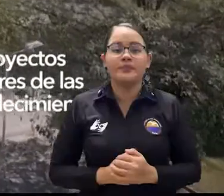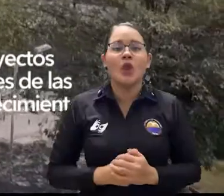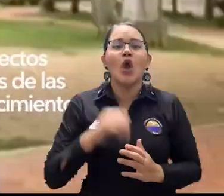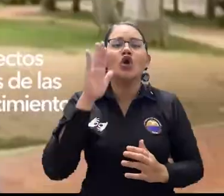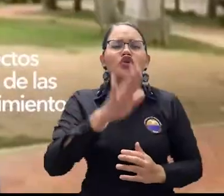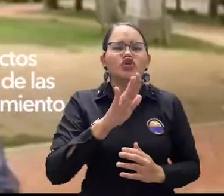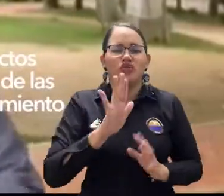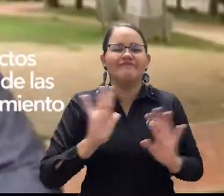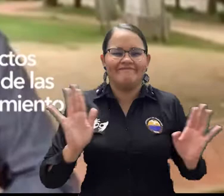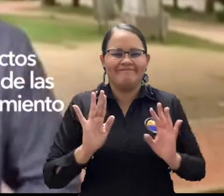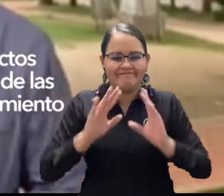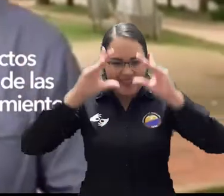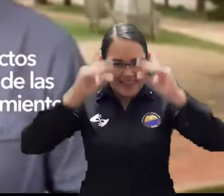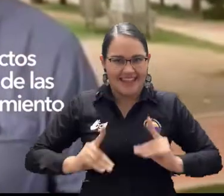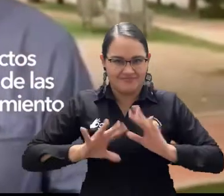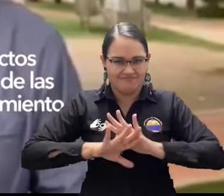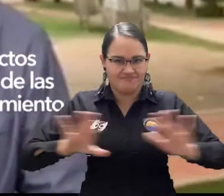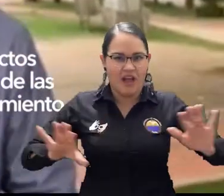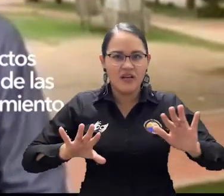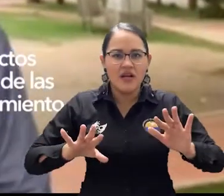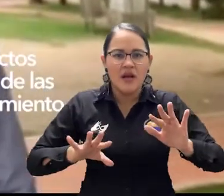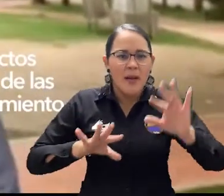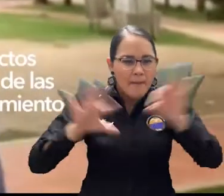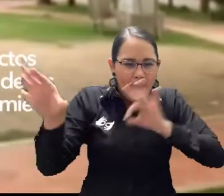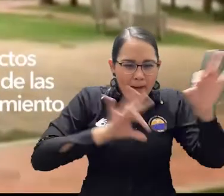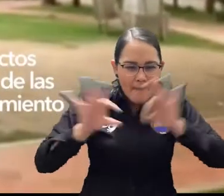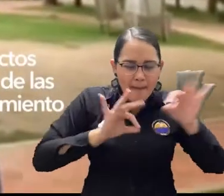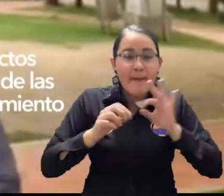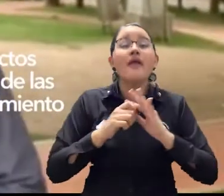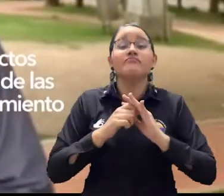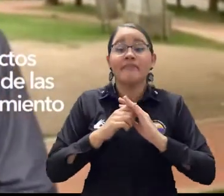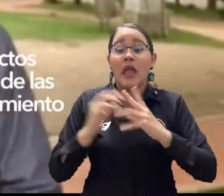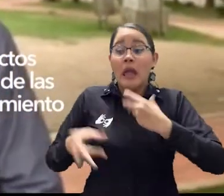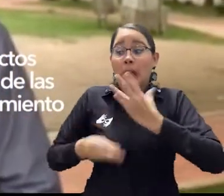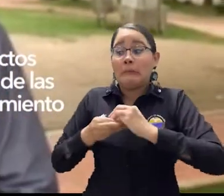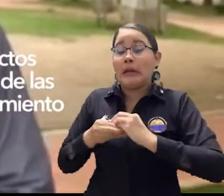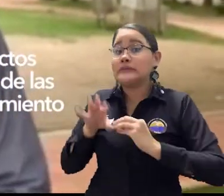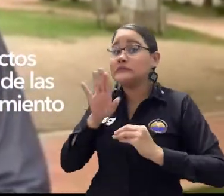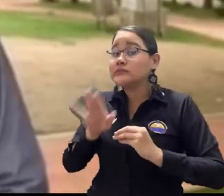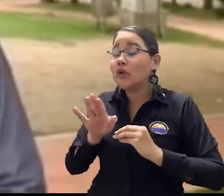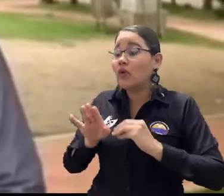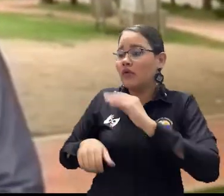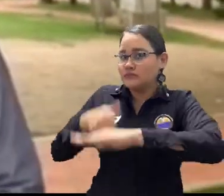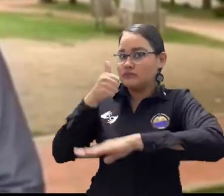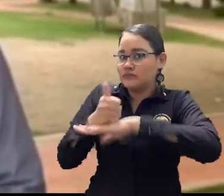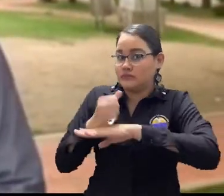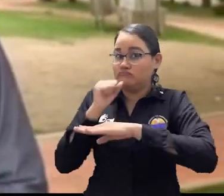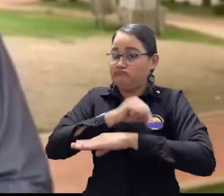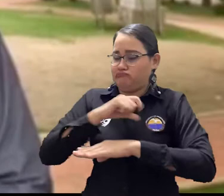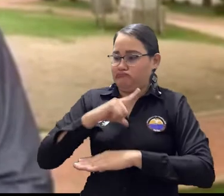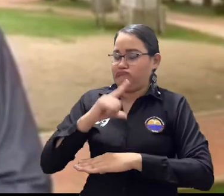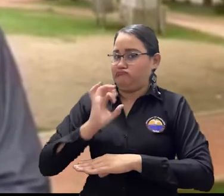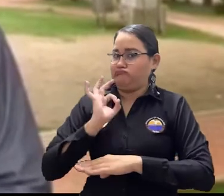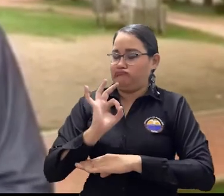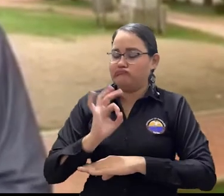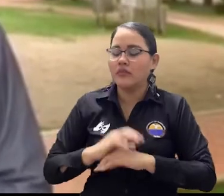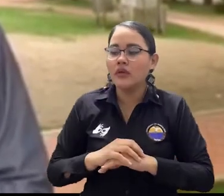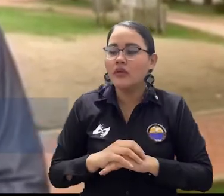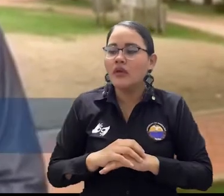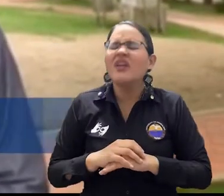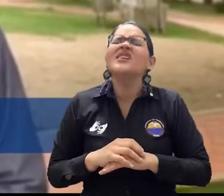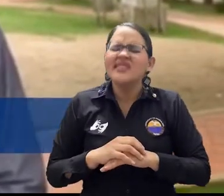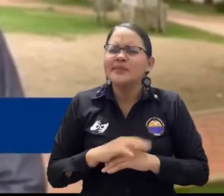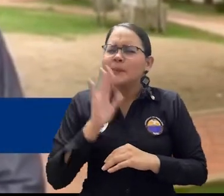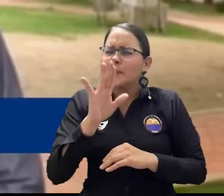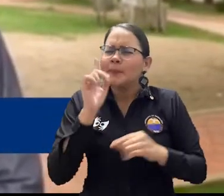¿Qué decisión adoptada por nuestro Consejo Superior, el liderazgo de nuestro rector Pablo Vera, para garantizar que los